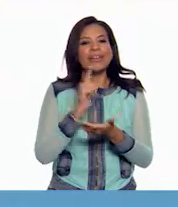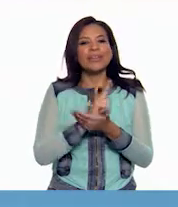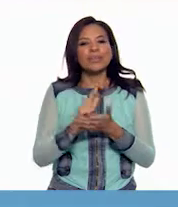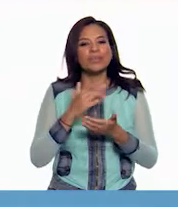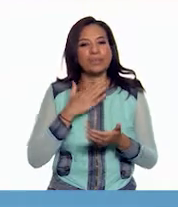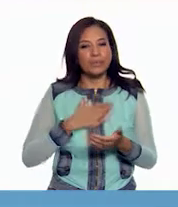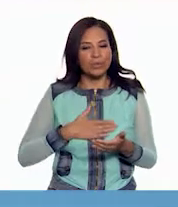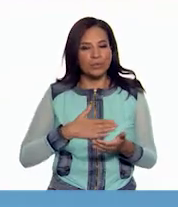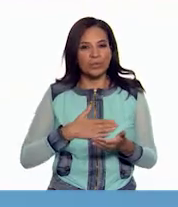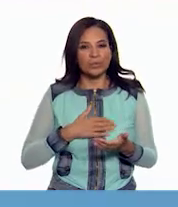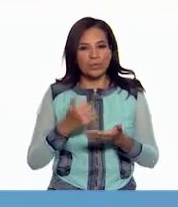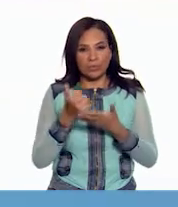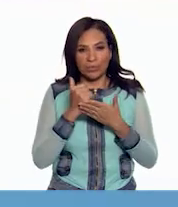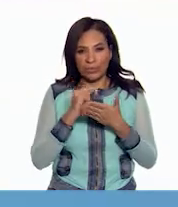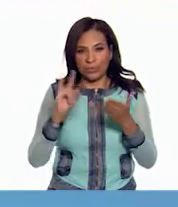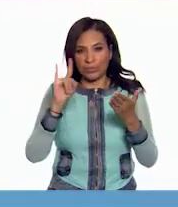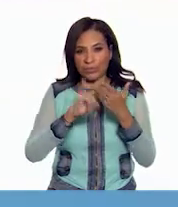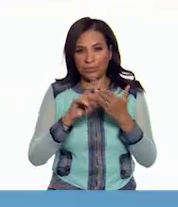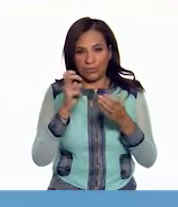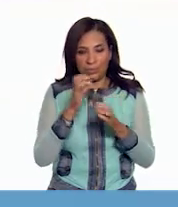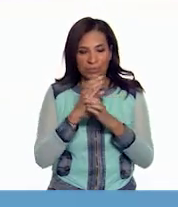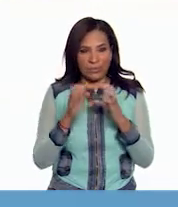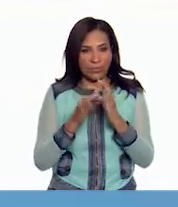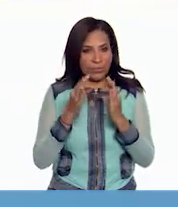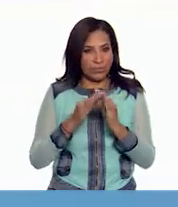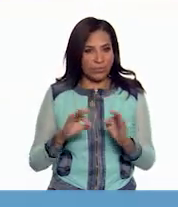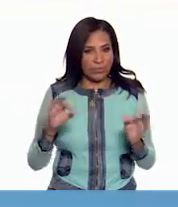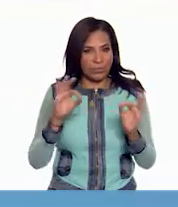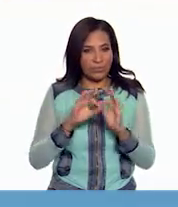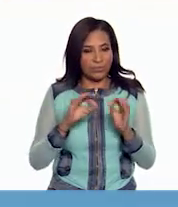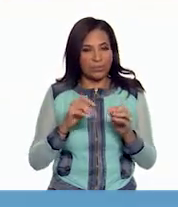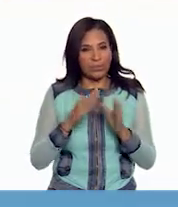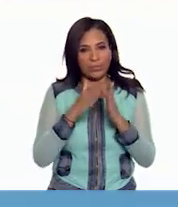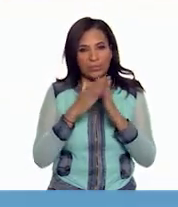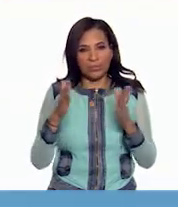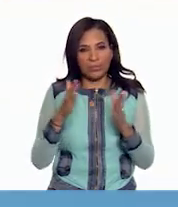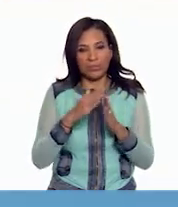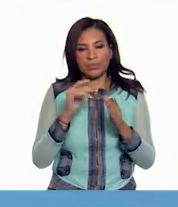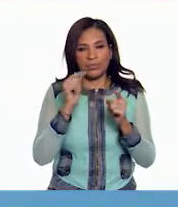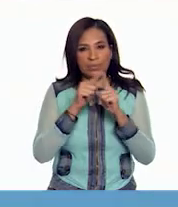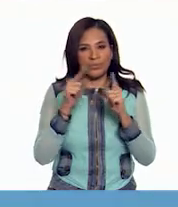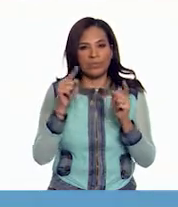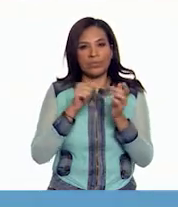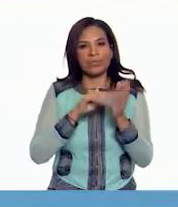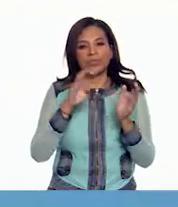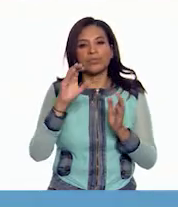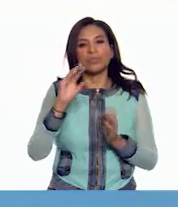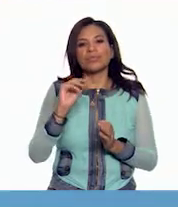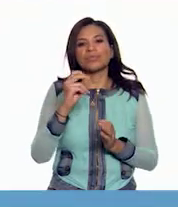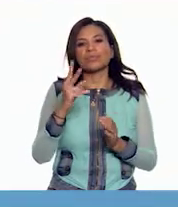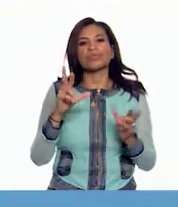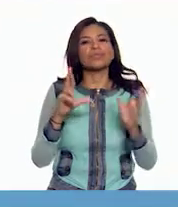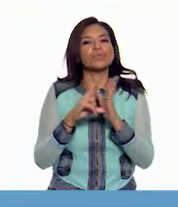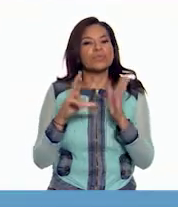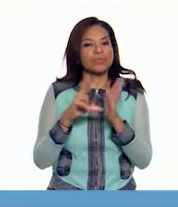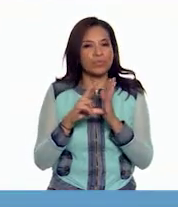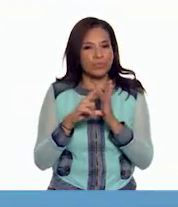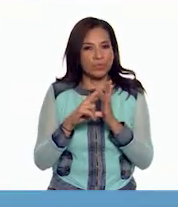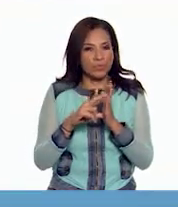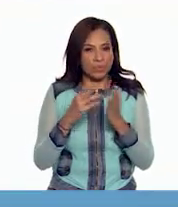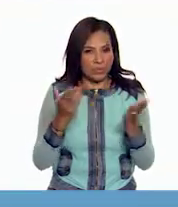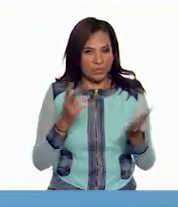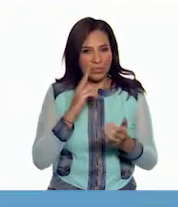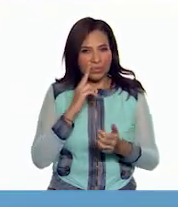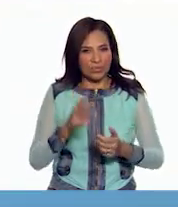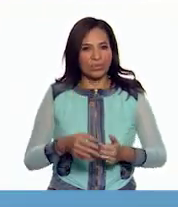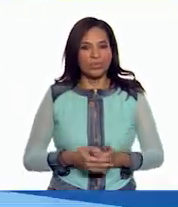Claro. ¿Me ayudas a pegar ese acontecimiento tan importante en nuestra línea del tiempo? 1992, credencial de elector. Claro que